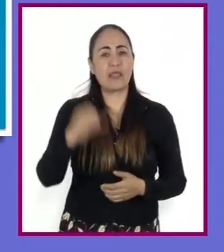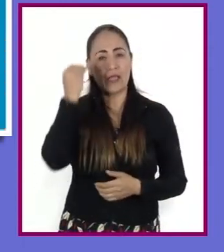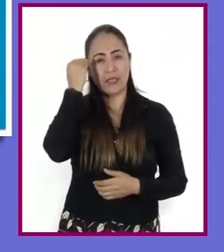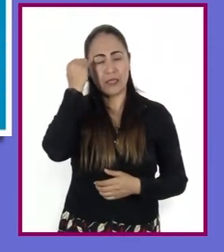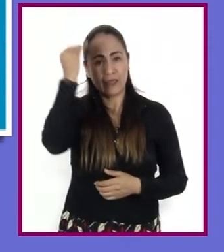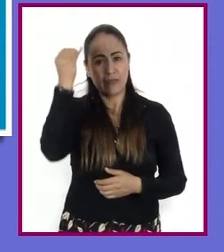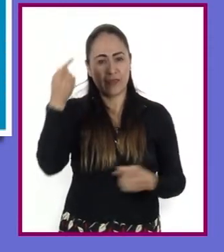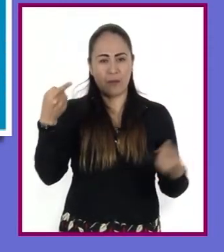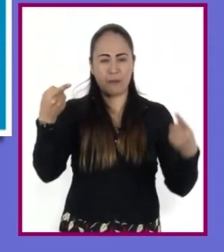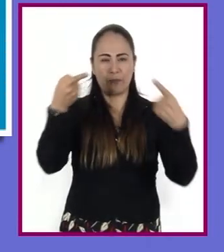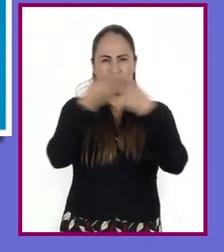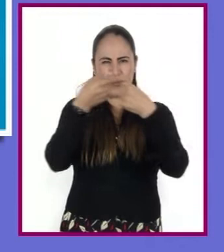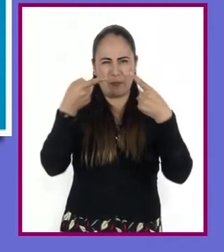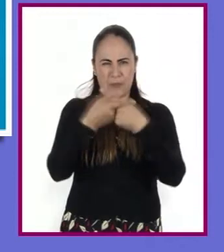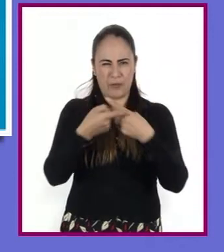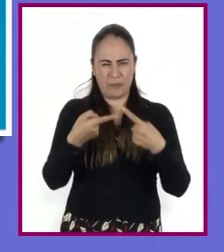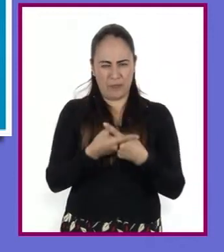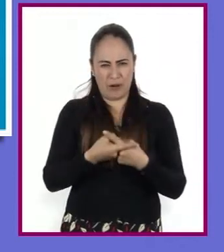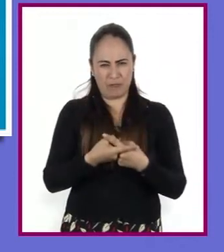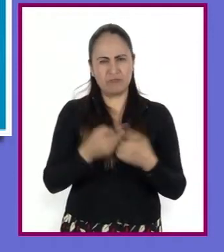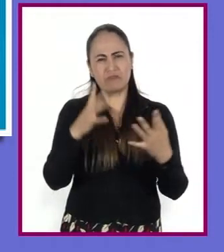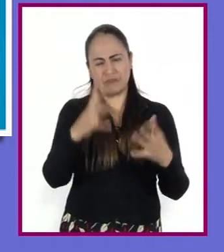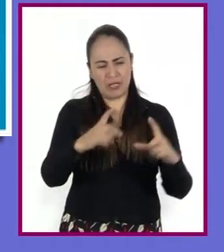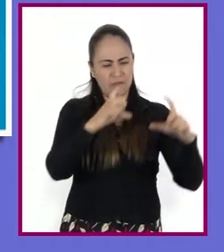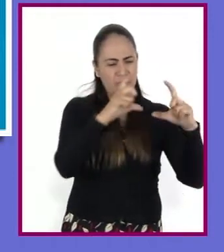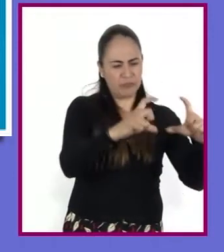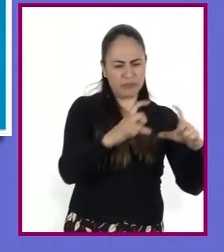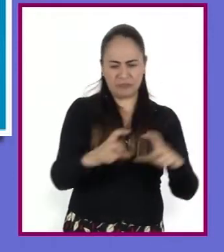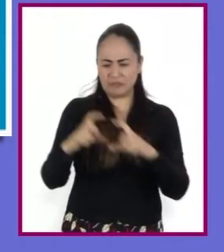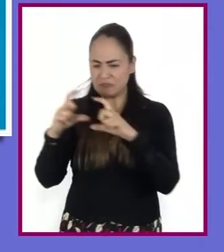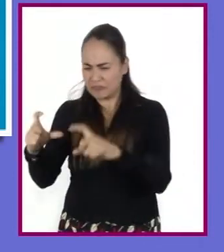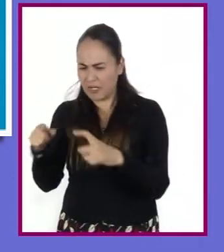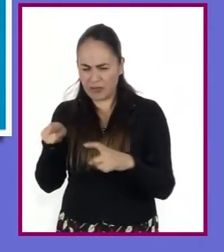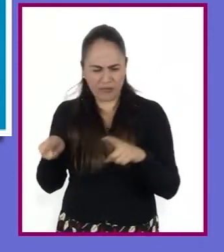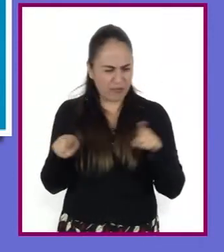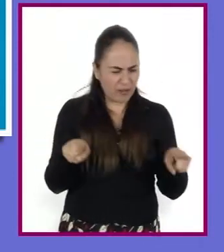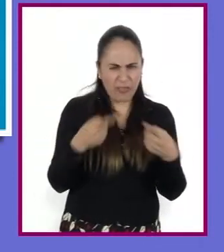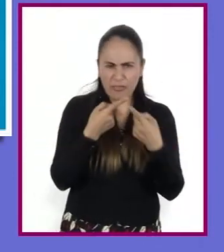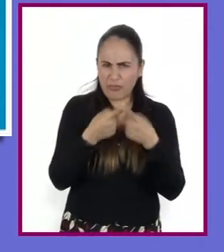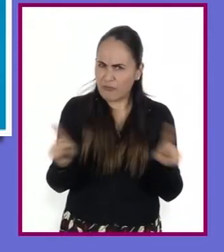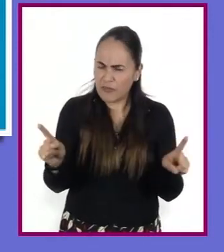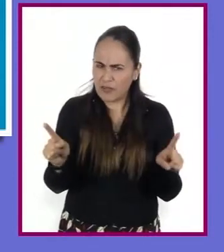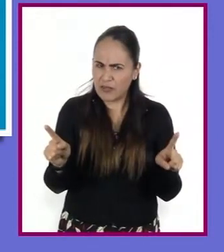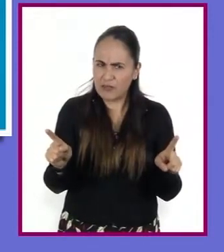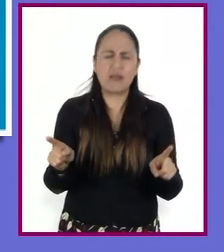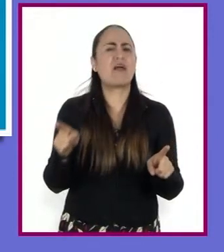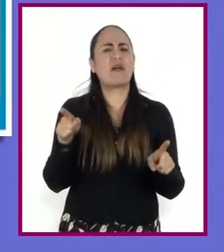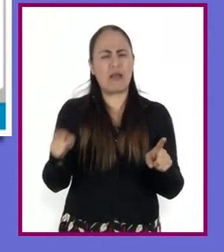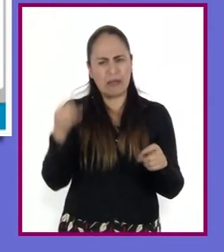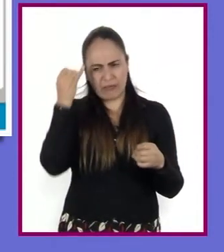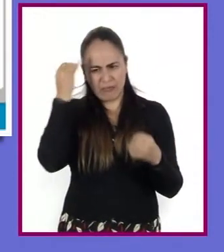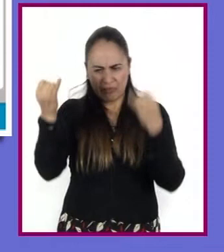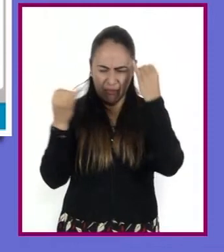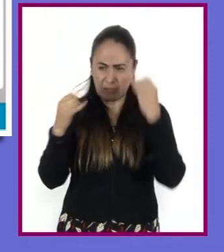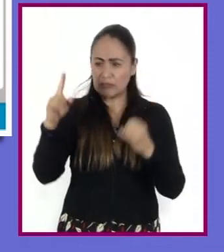ideas contradictorias se pueden manifestar en textos distintos, cuando algunas de las ideas que los conforman disienten.